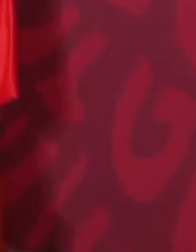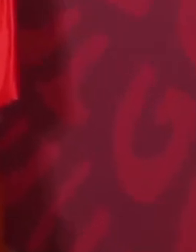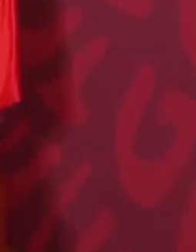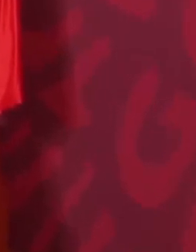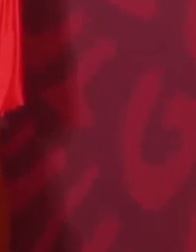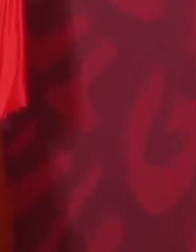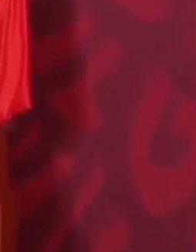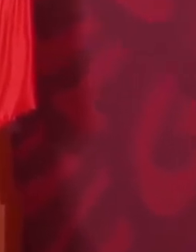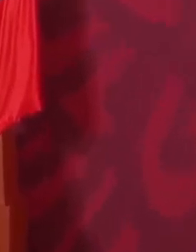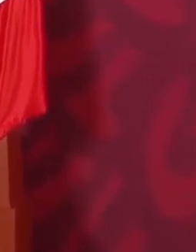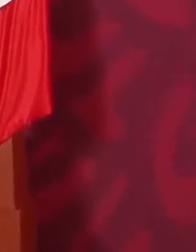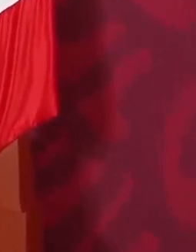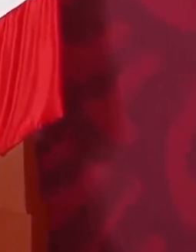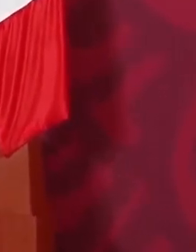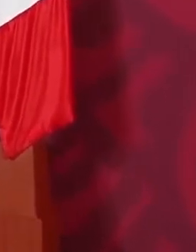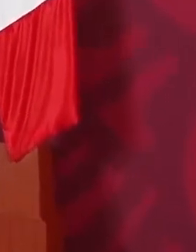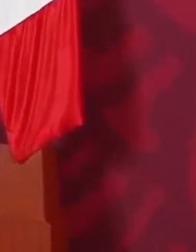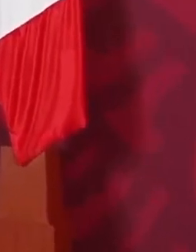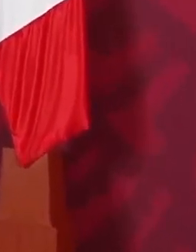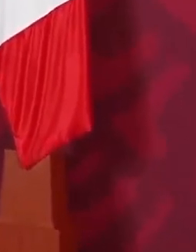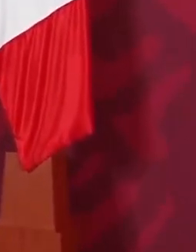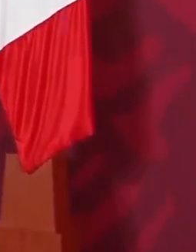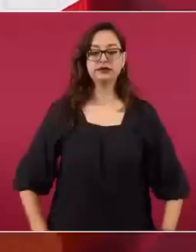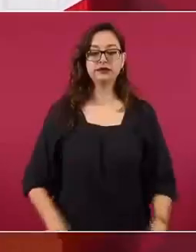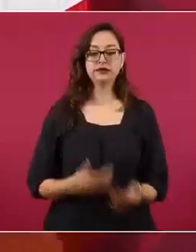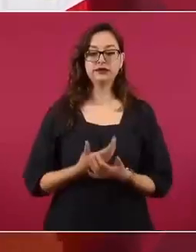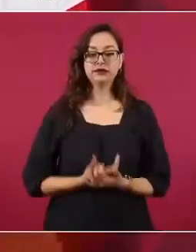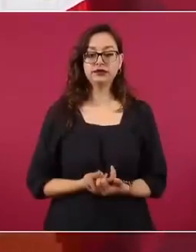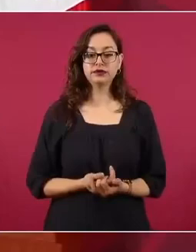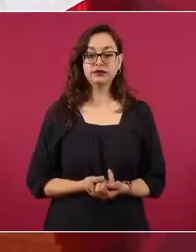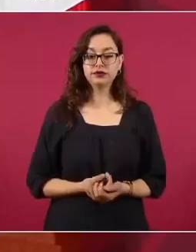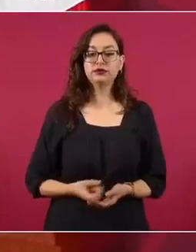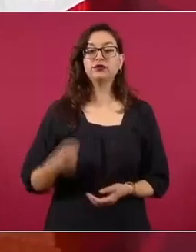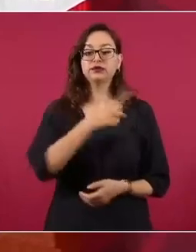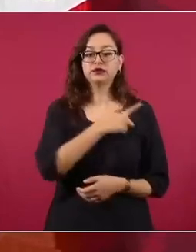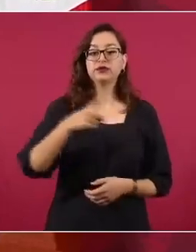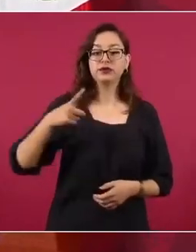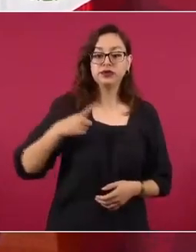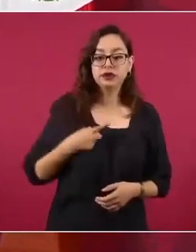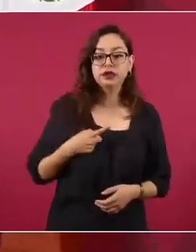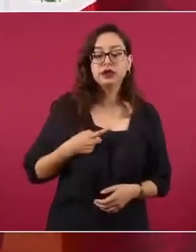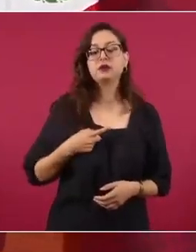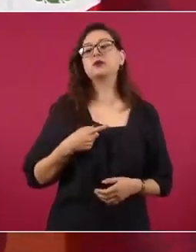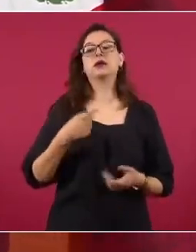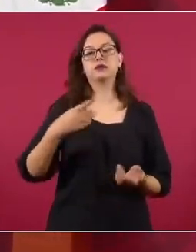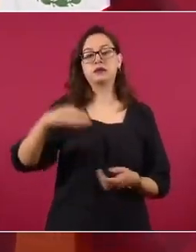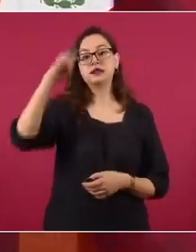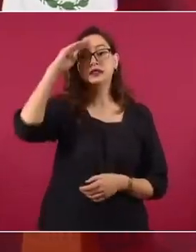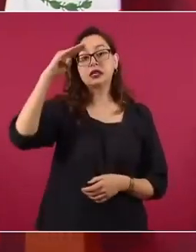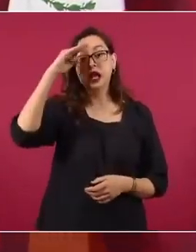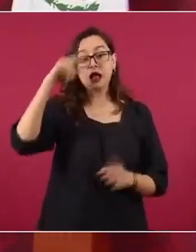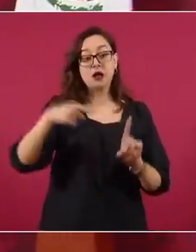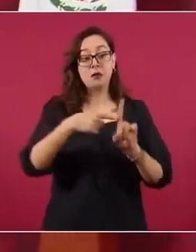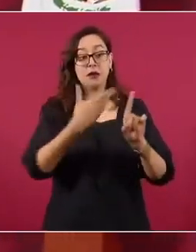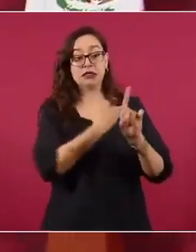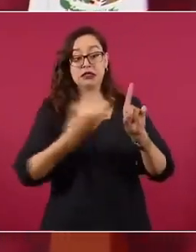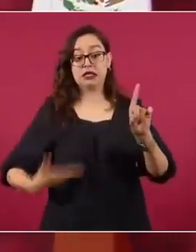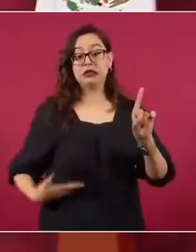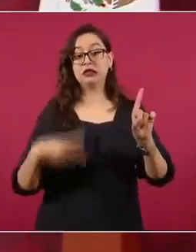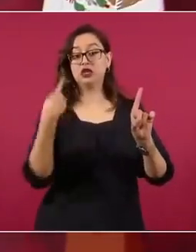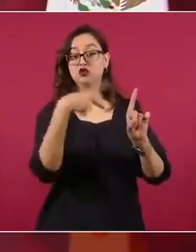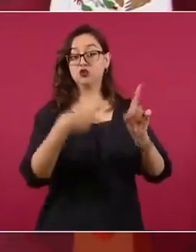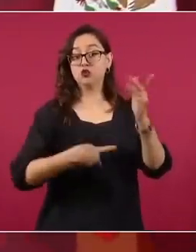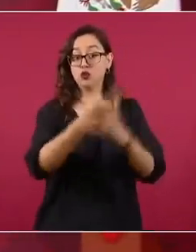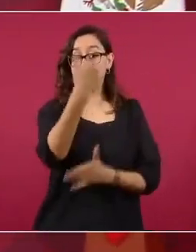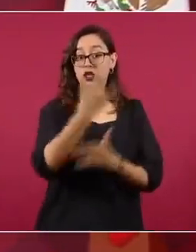puede transitar si cuenta con el apoyo del